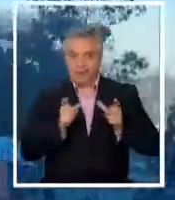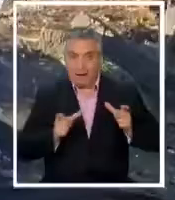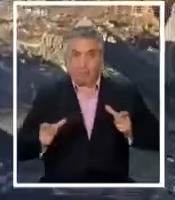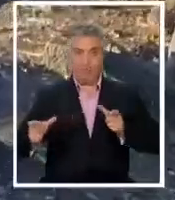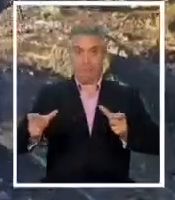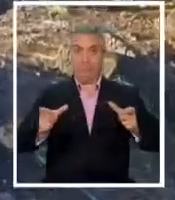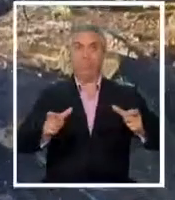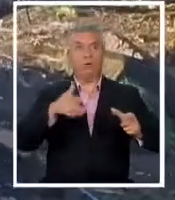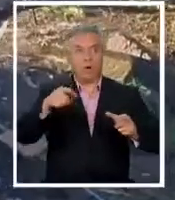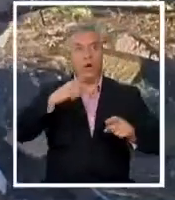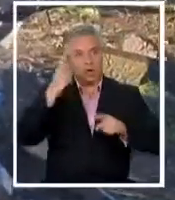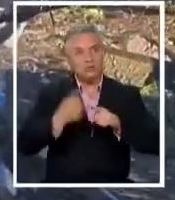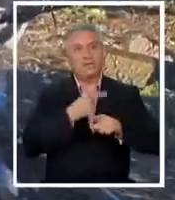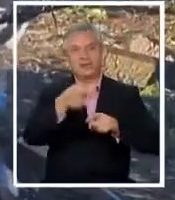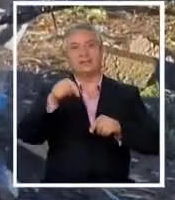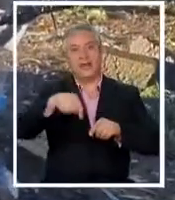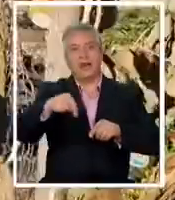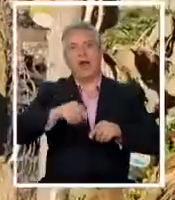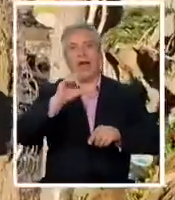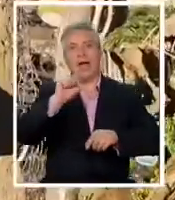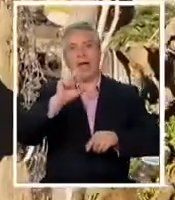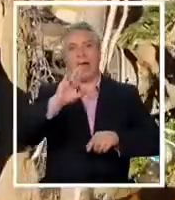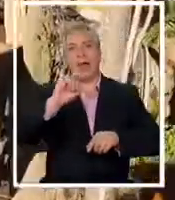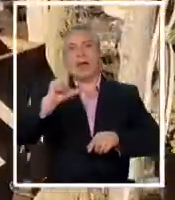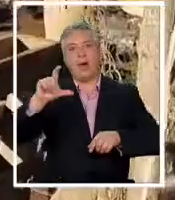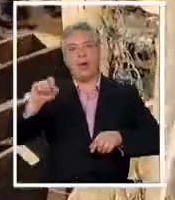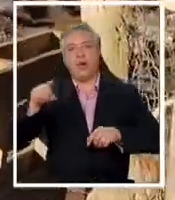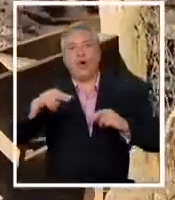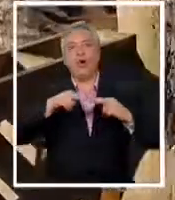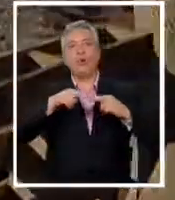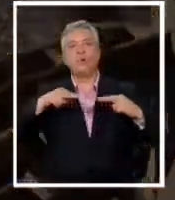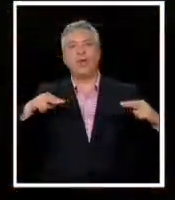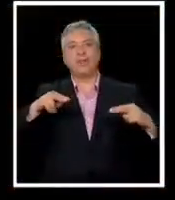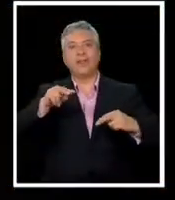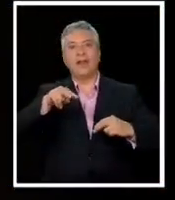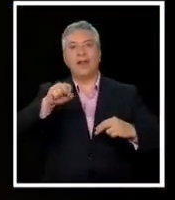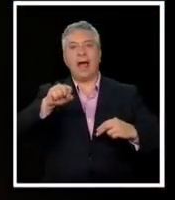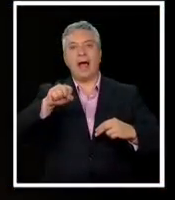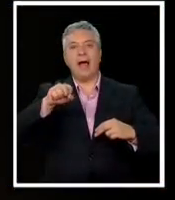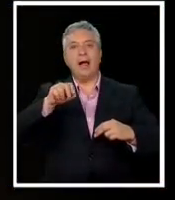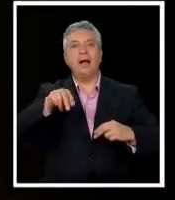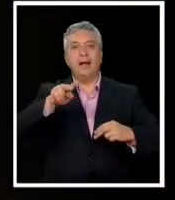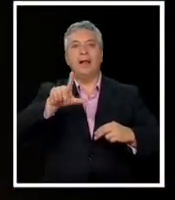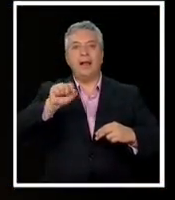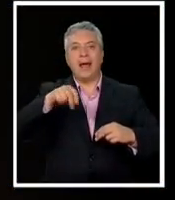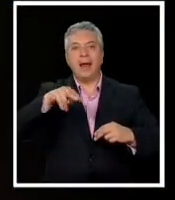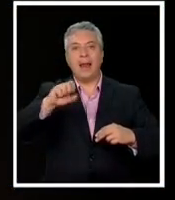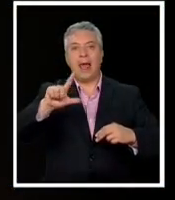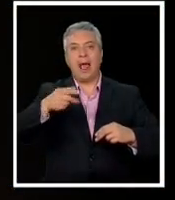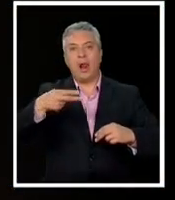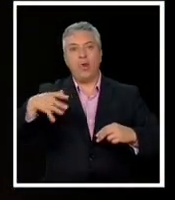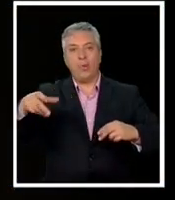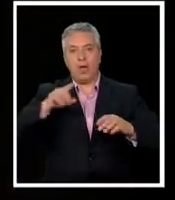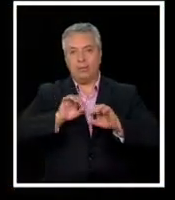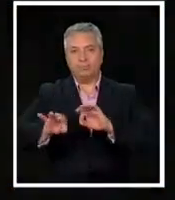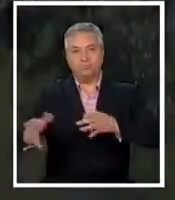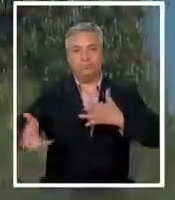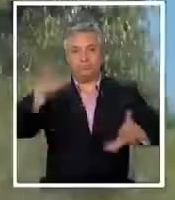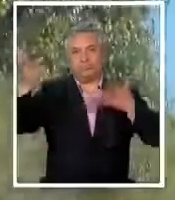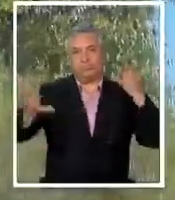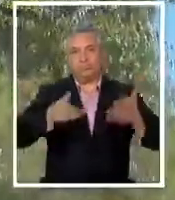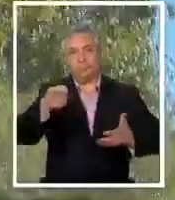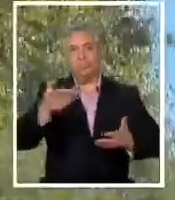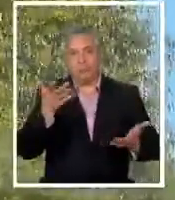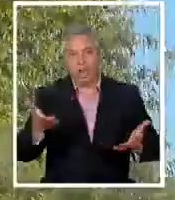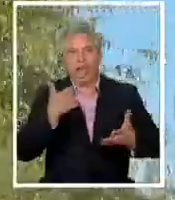vivió un nuevo ataque incendiario en la provincia de Arauco en el puente de Lanalue que obligó a una familia a abandonar su casa en medio de la noche tras